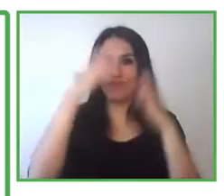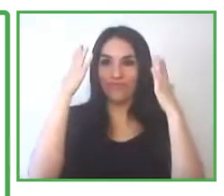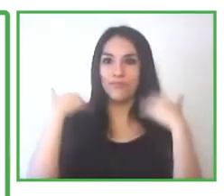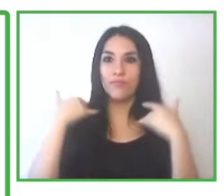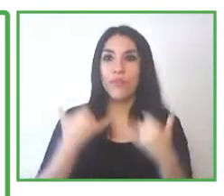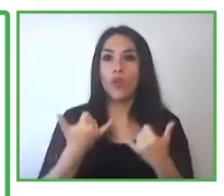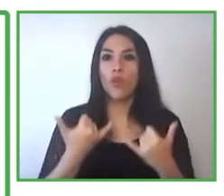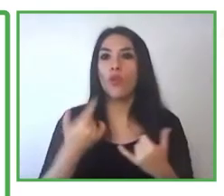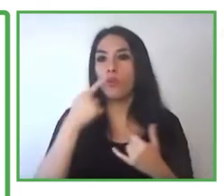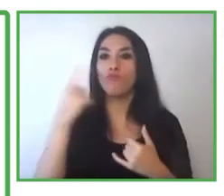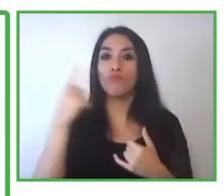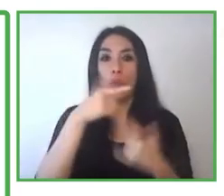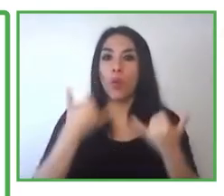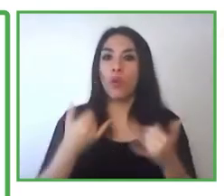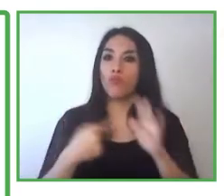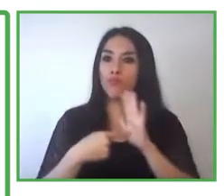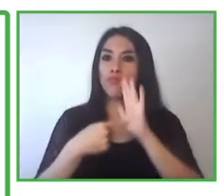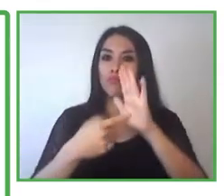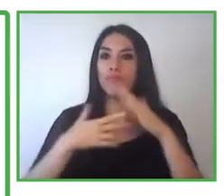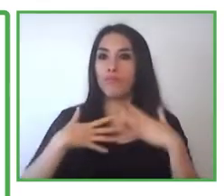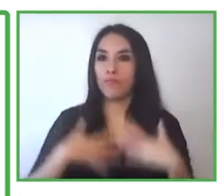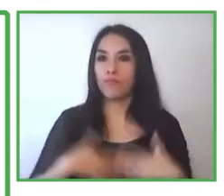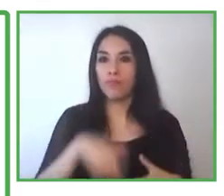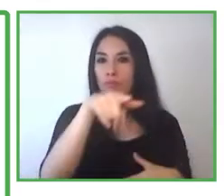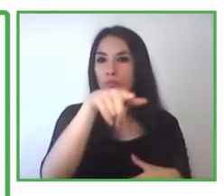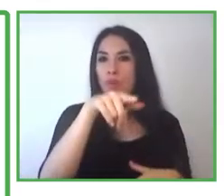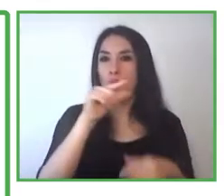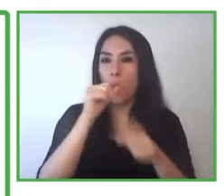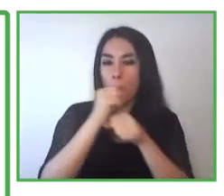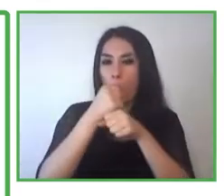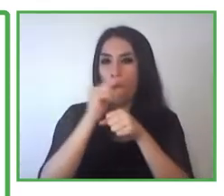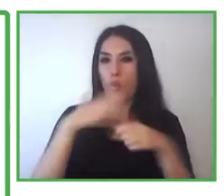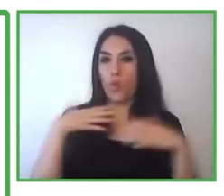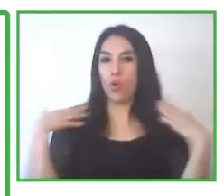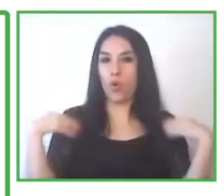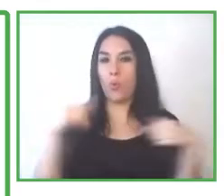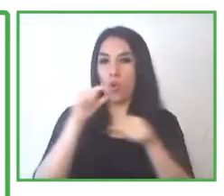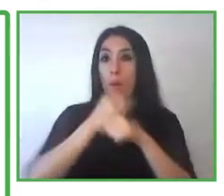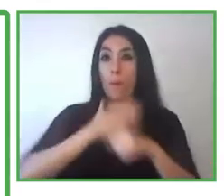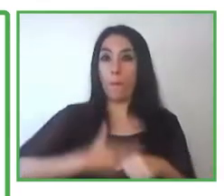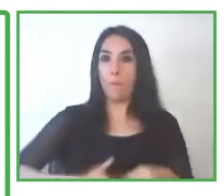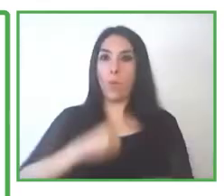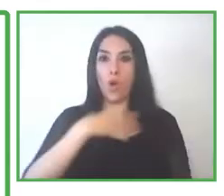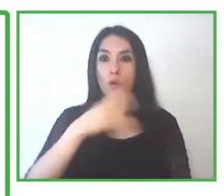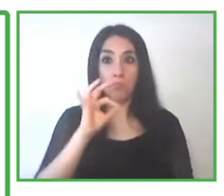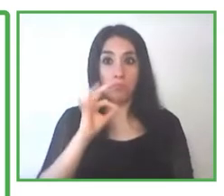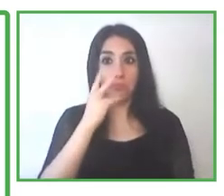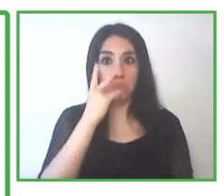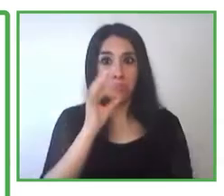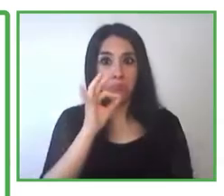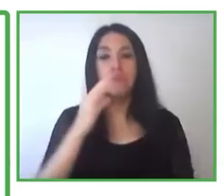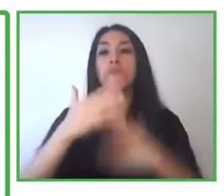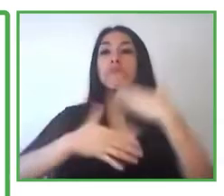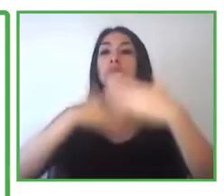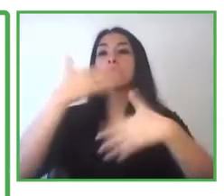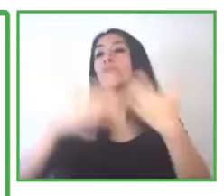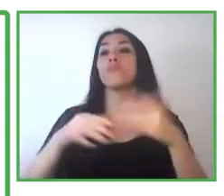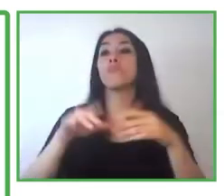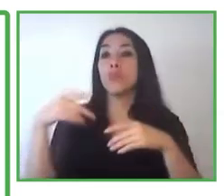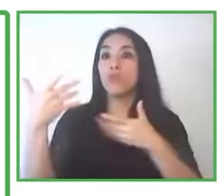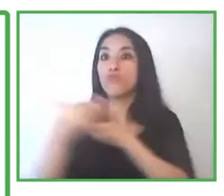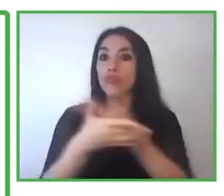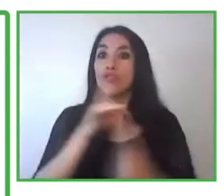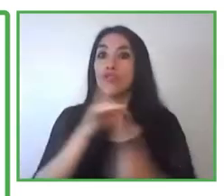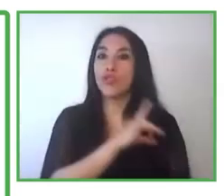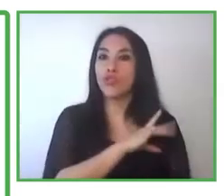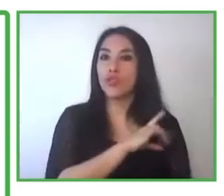Estoy muy feliz de ver los avances de Impact Transfer en este nuevo tercer año como socio del programa. Impact Transfer es